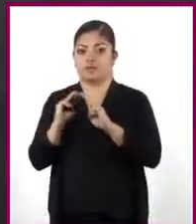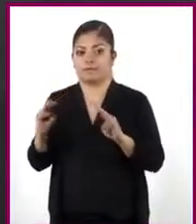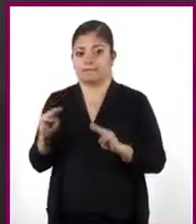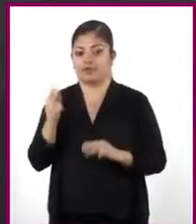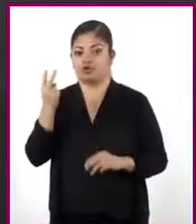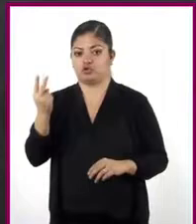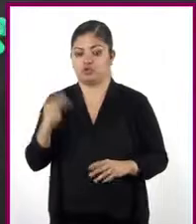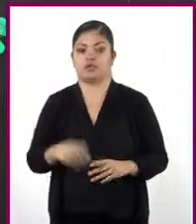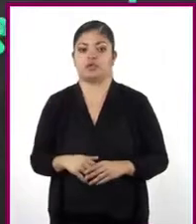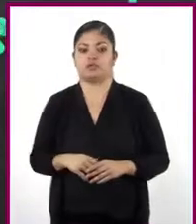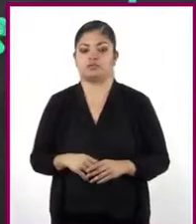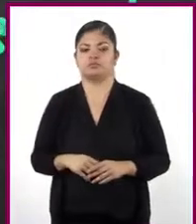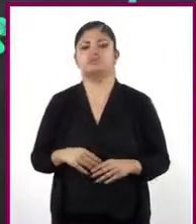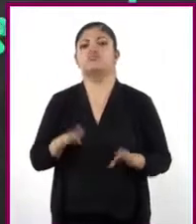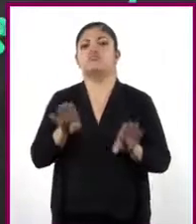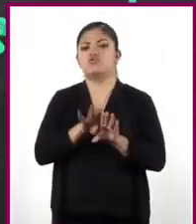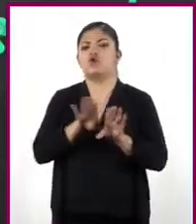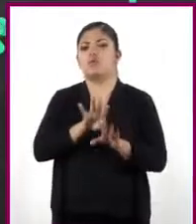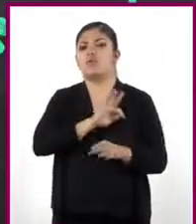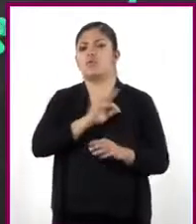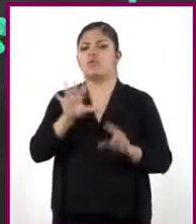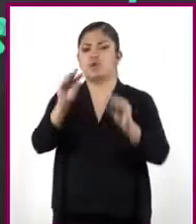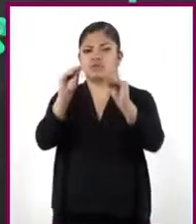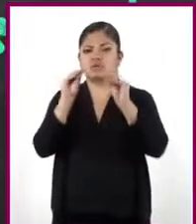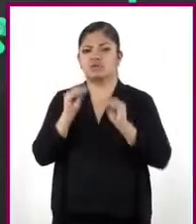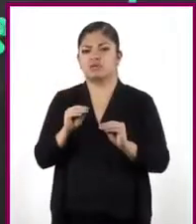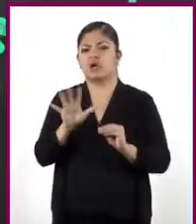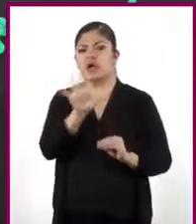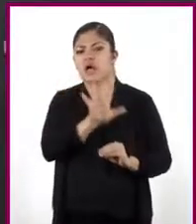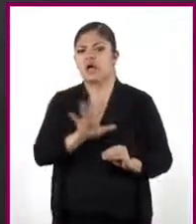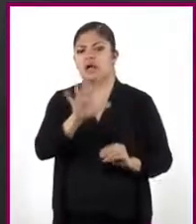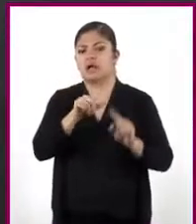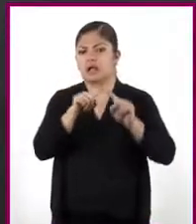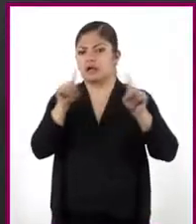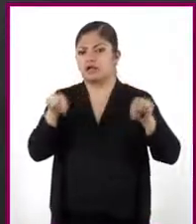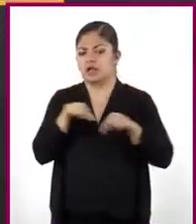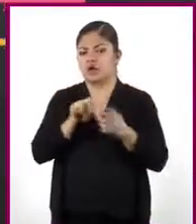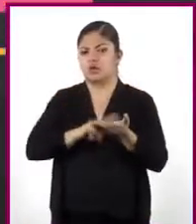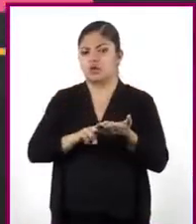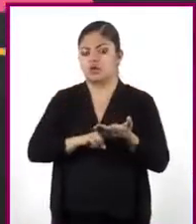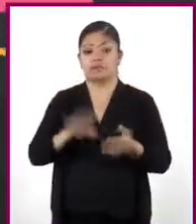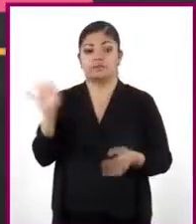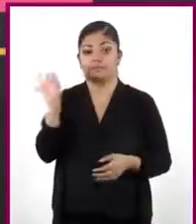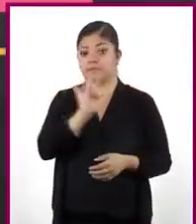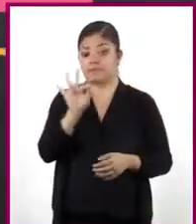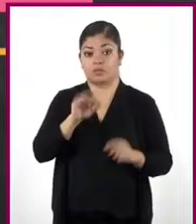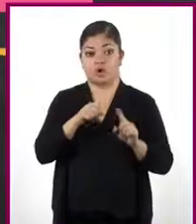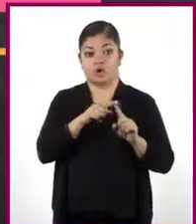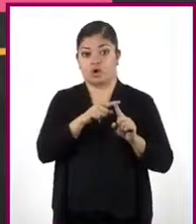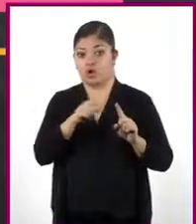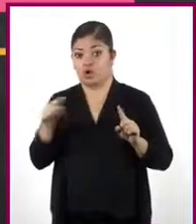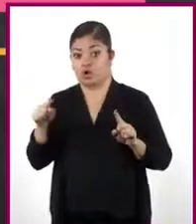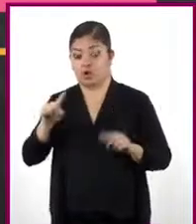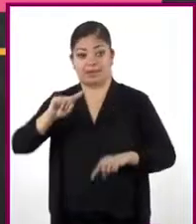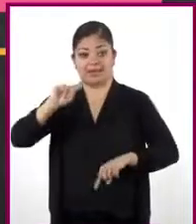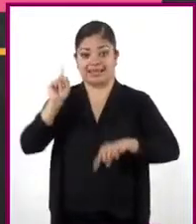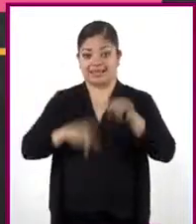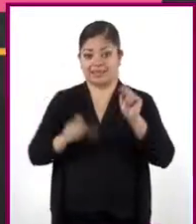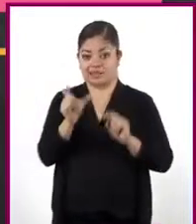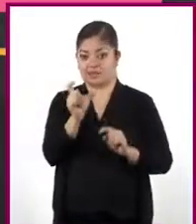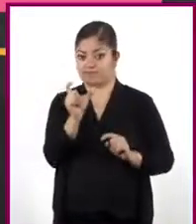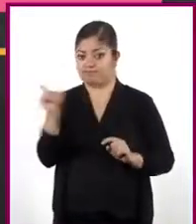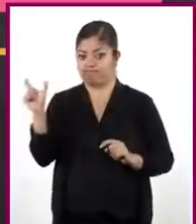¿Cuál sería otra forma de expresar el área del rectángulo verde? Si al rectángulo completo le quitamos el